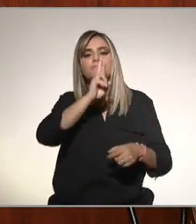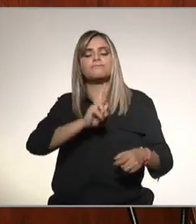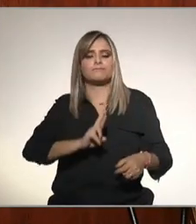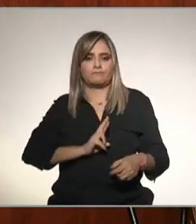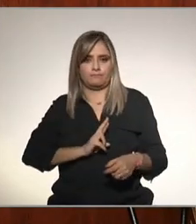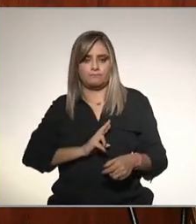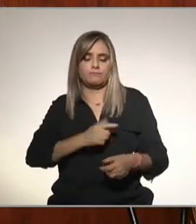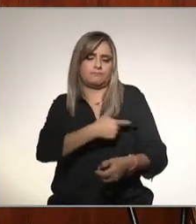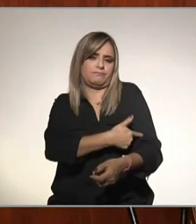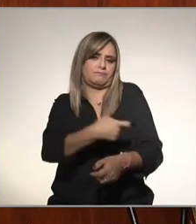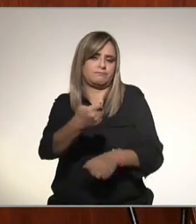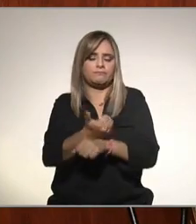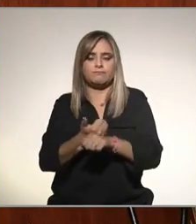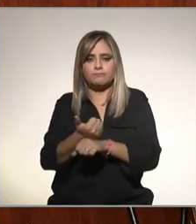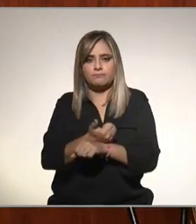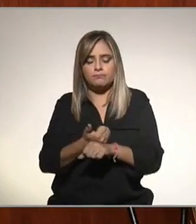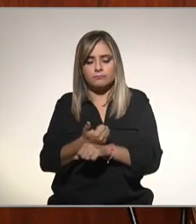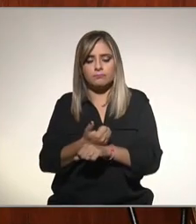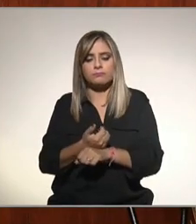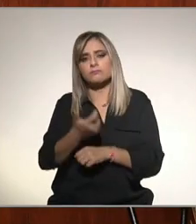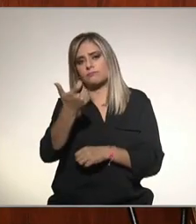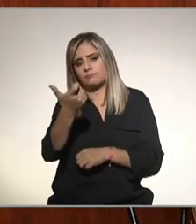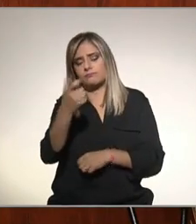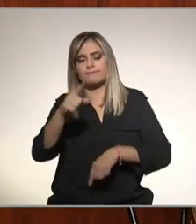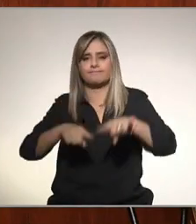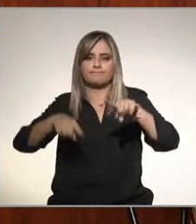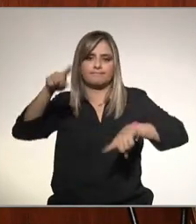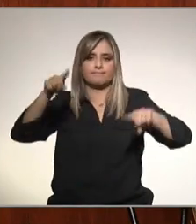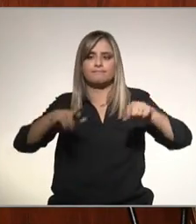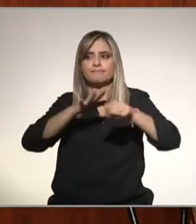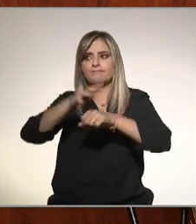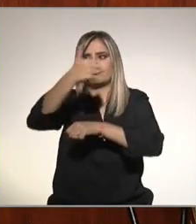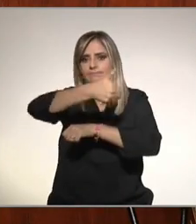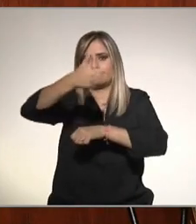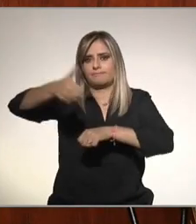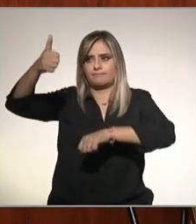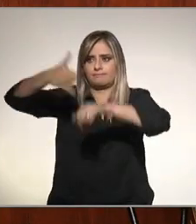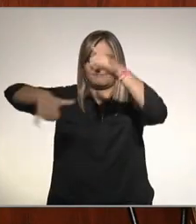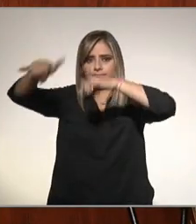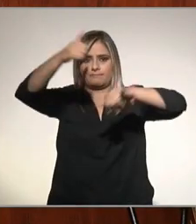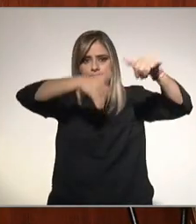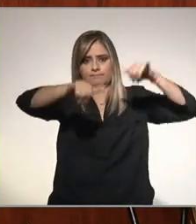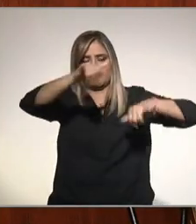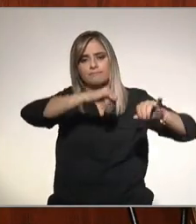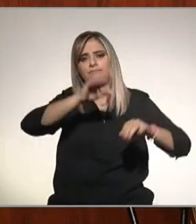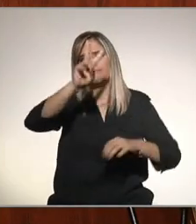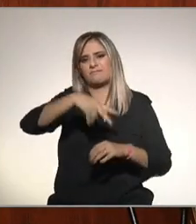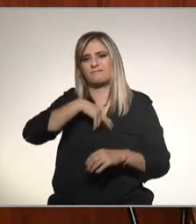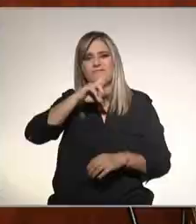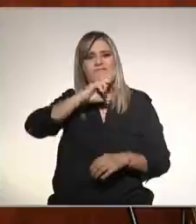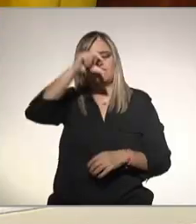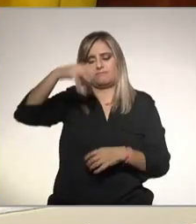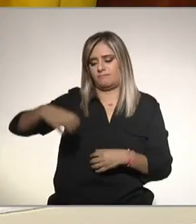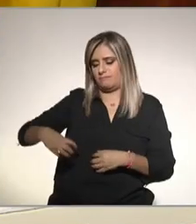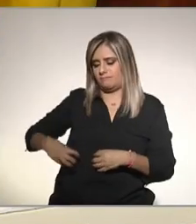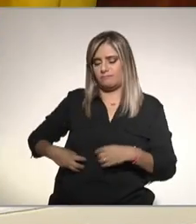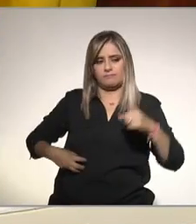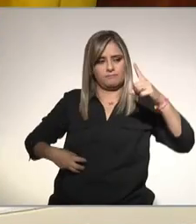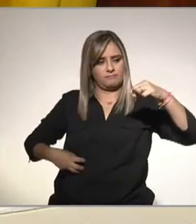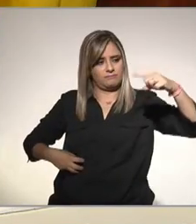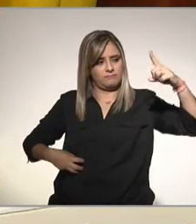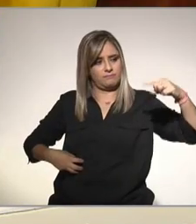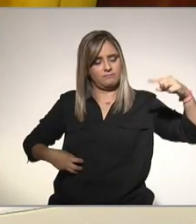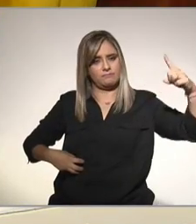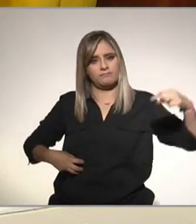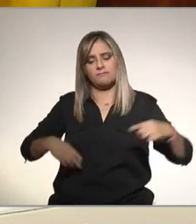sentido que es sangre pues el costo pues dependerá obviamente los laboratorios pero yo prefiero la elastografía de transición es